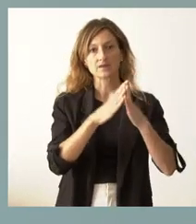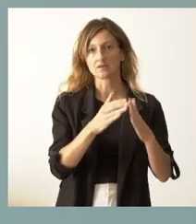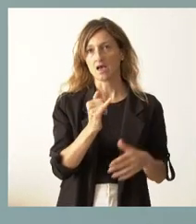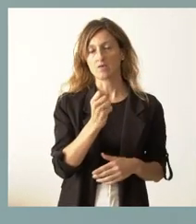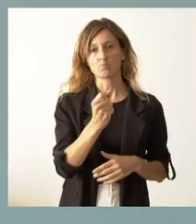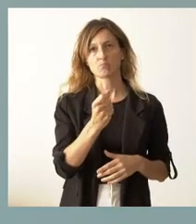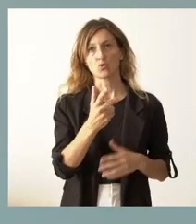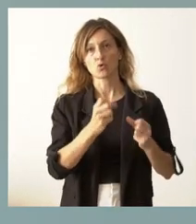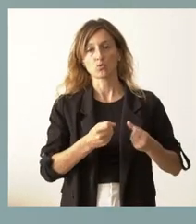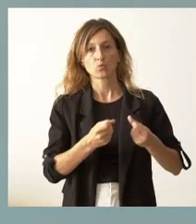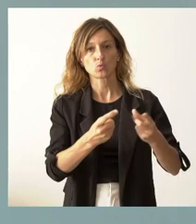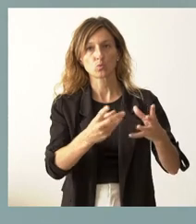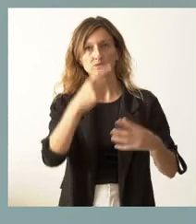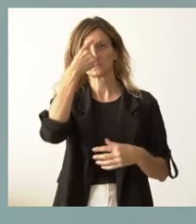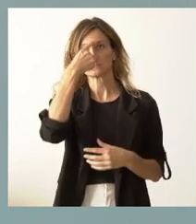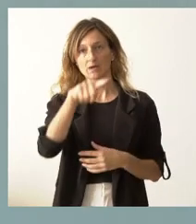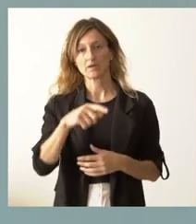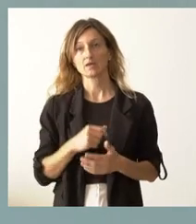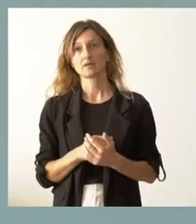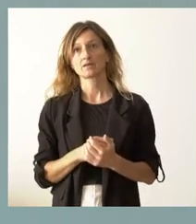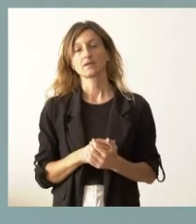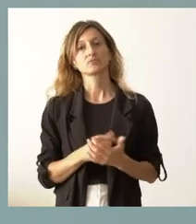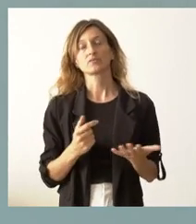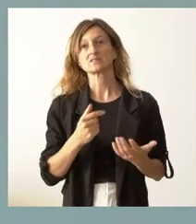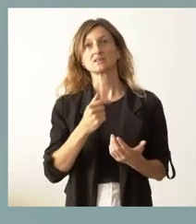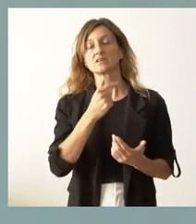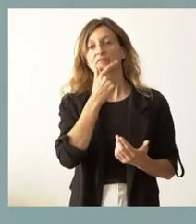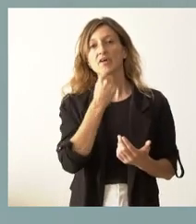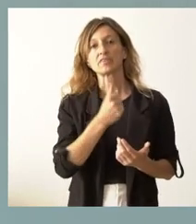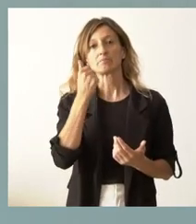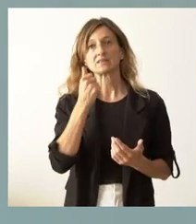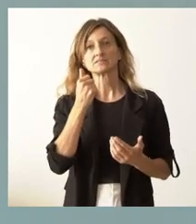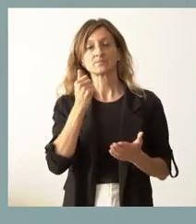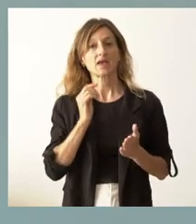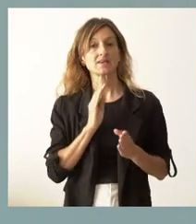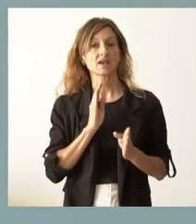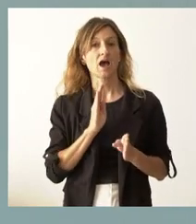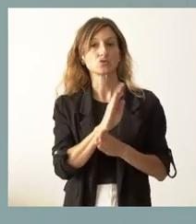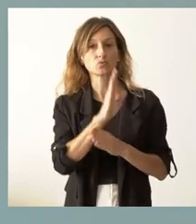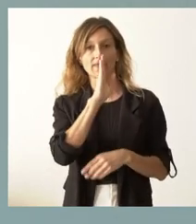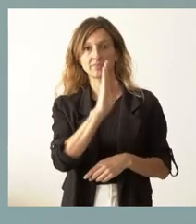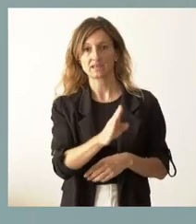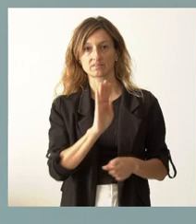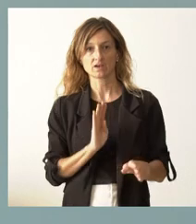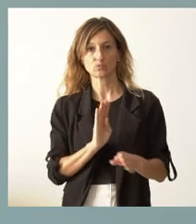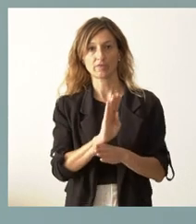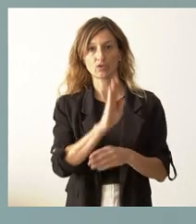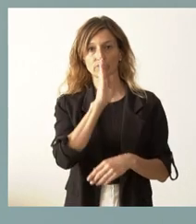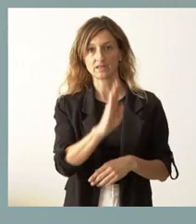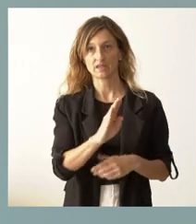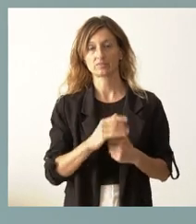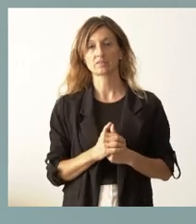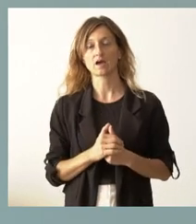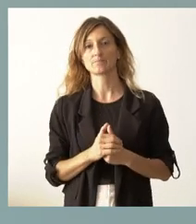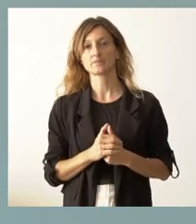es fácil cuantificarlas y, por tanto, podríamos ir a una vía muy sencilla, que es la vía de la ayuda directa, de la subvención directa, que es que está planteada